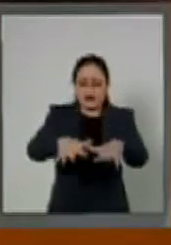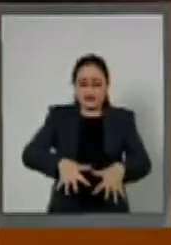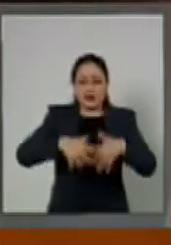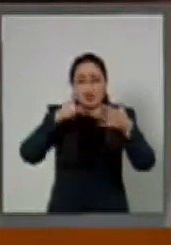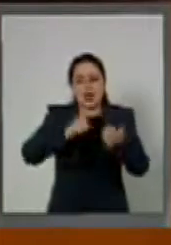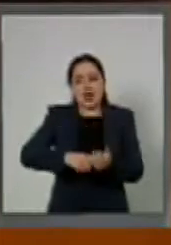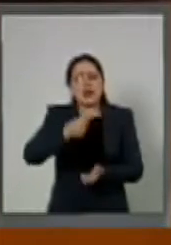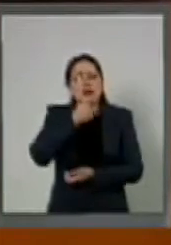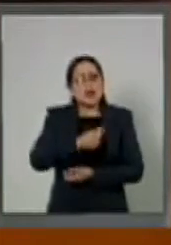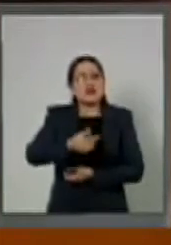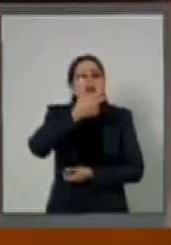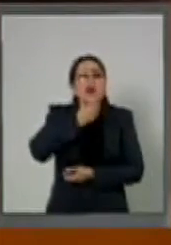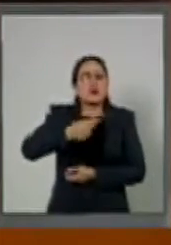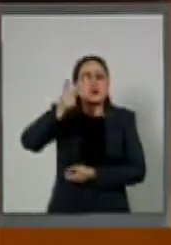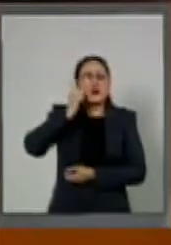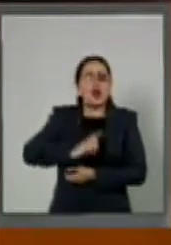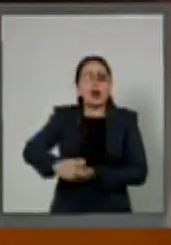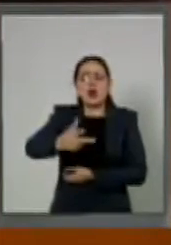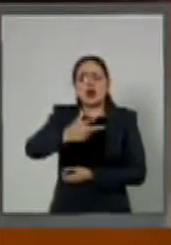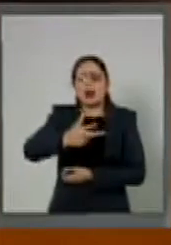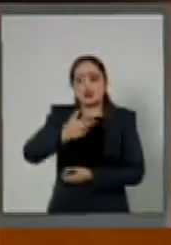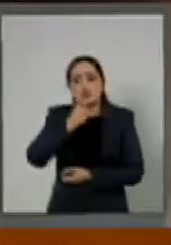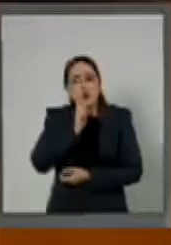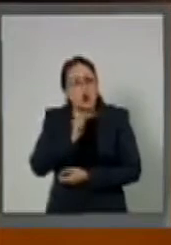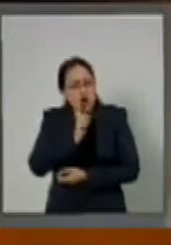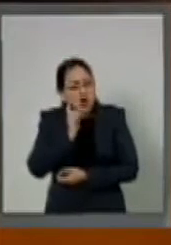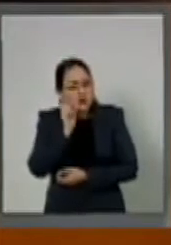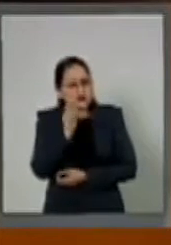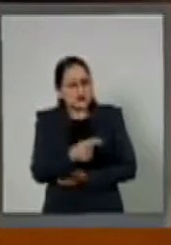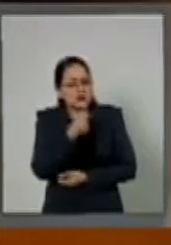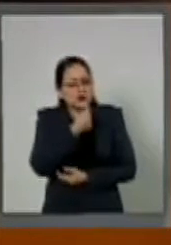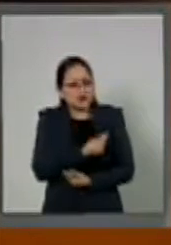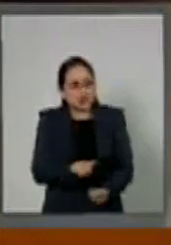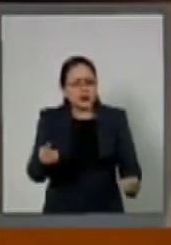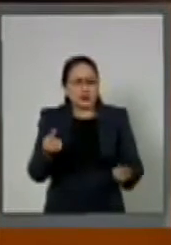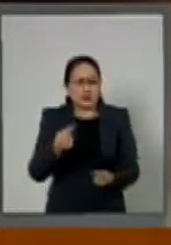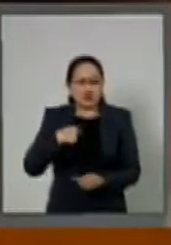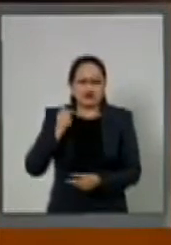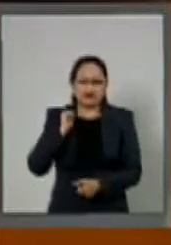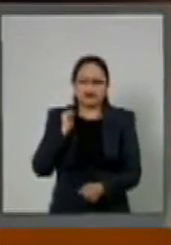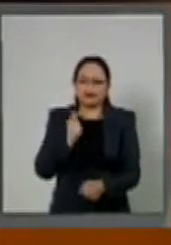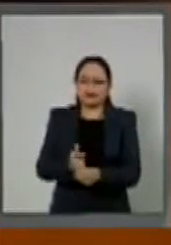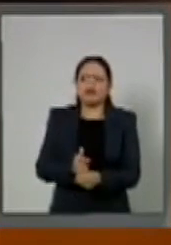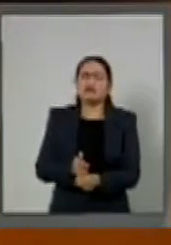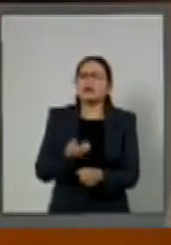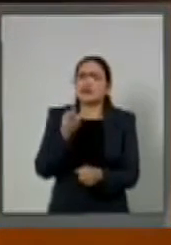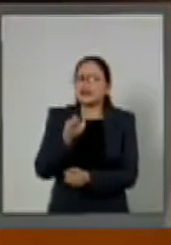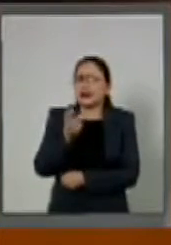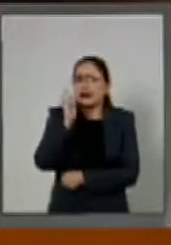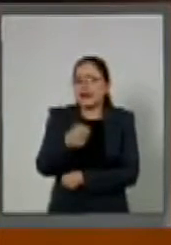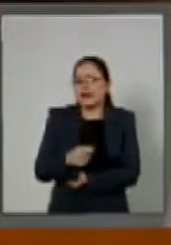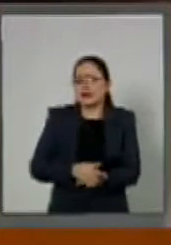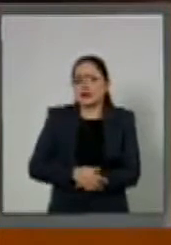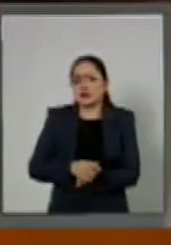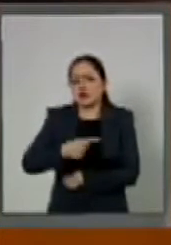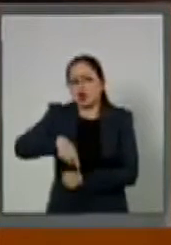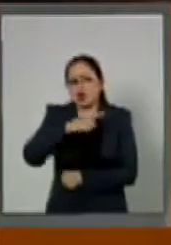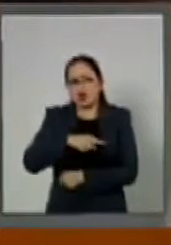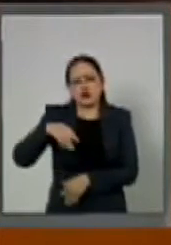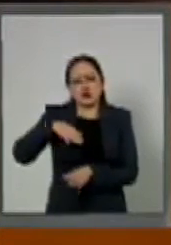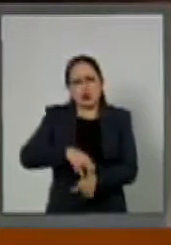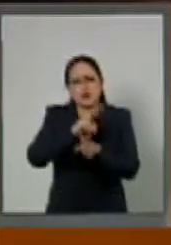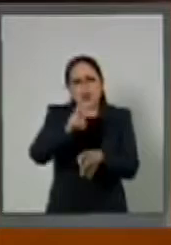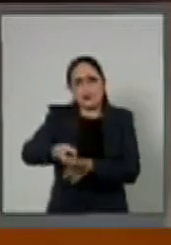de todas las edades y también mujeres, nos damos cuenta y me di cuenta de que mucho de lo que hablamos de la